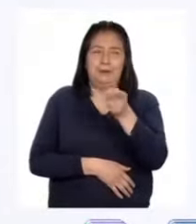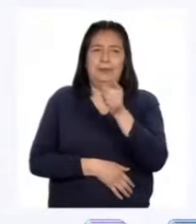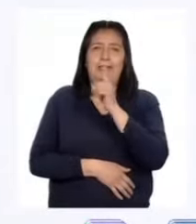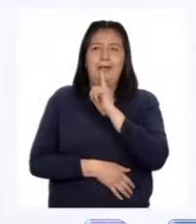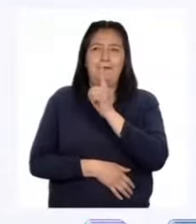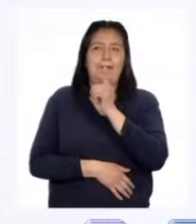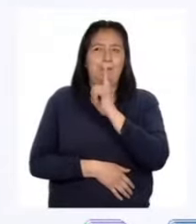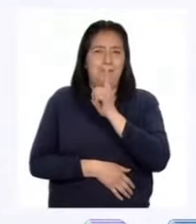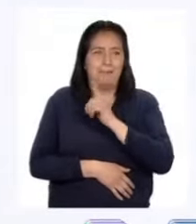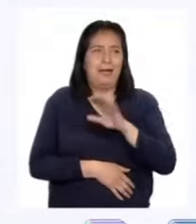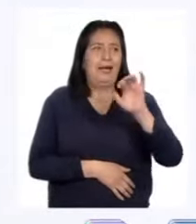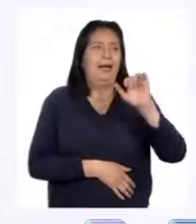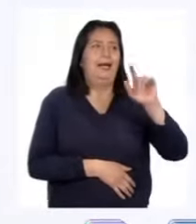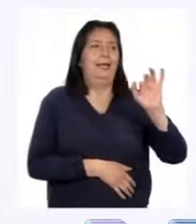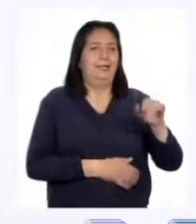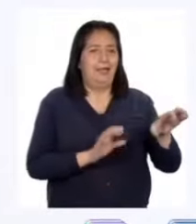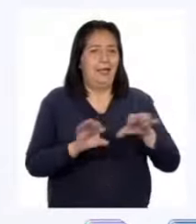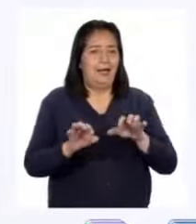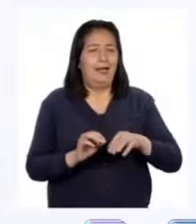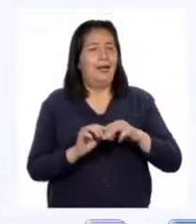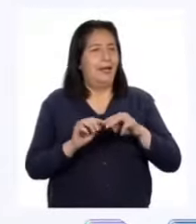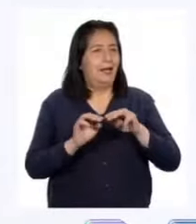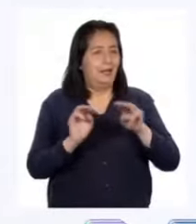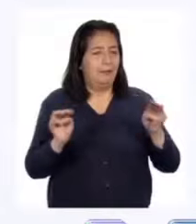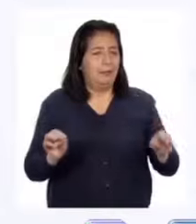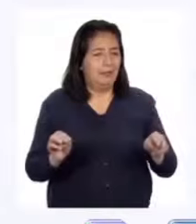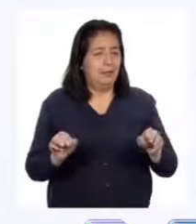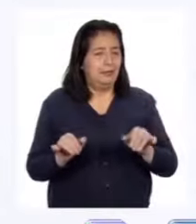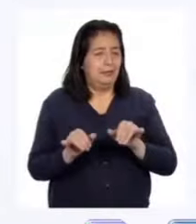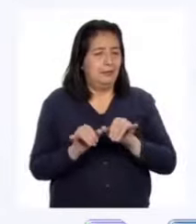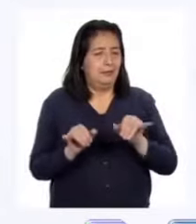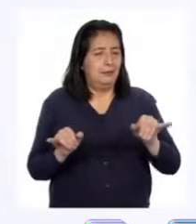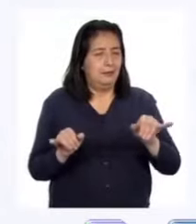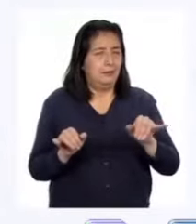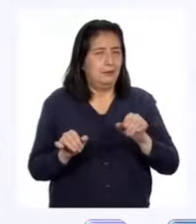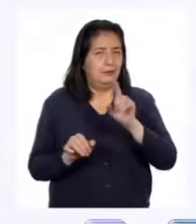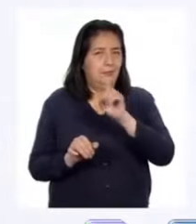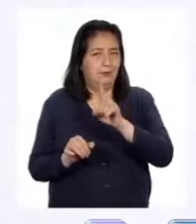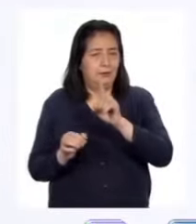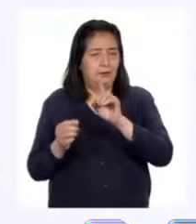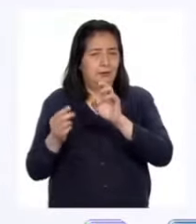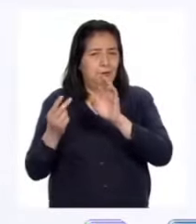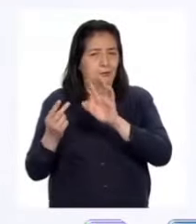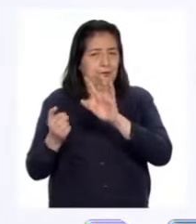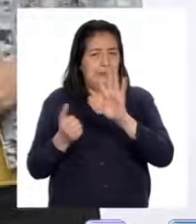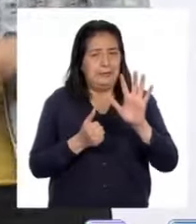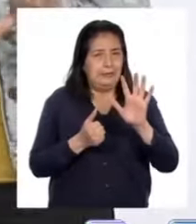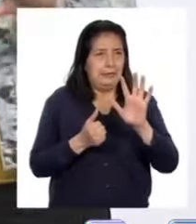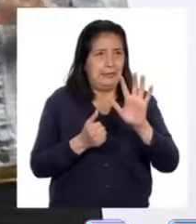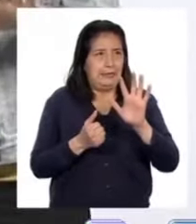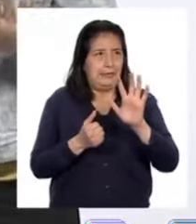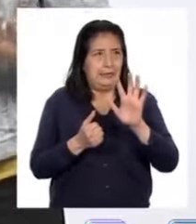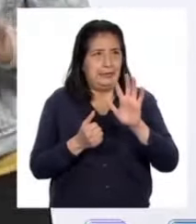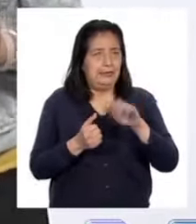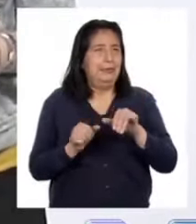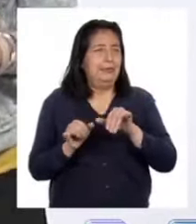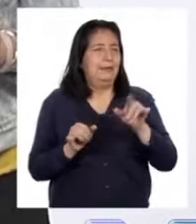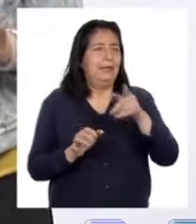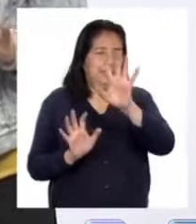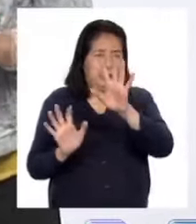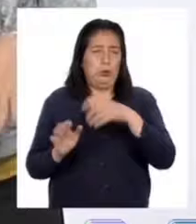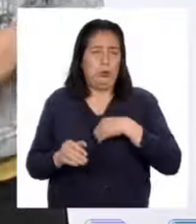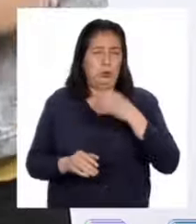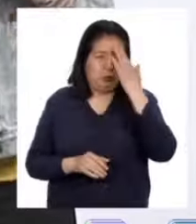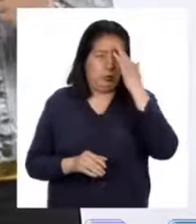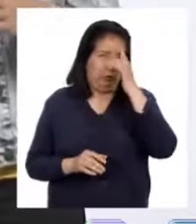papá de Alanis construya la mesa, esta debería medir de 126 centímetros de diámetro. Hice este cálculo,